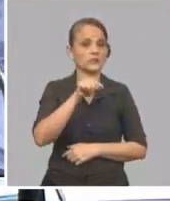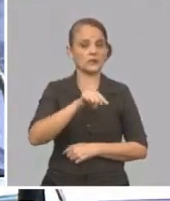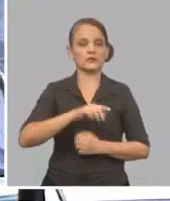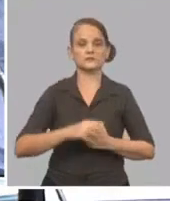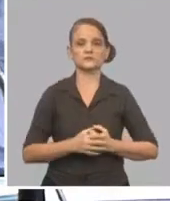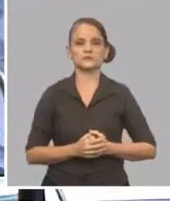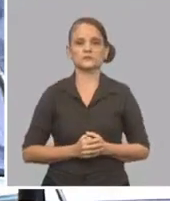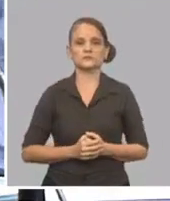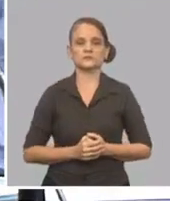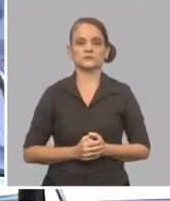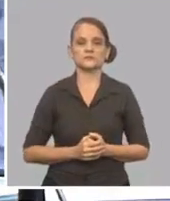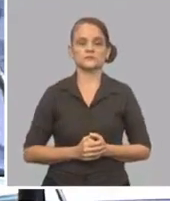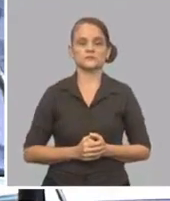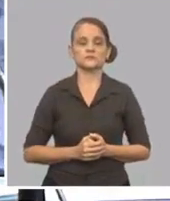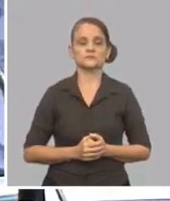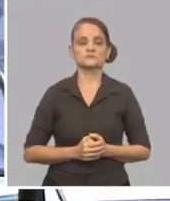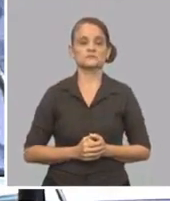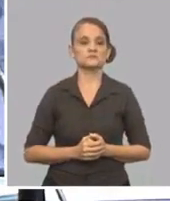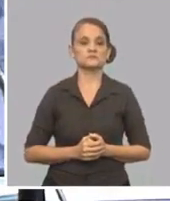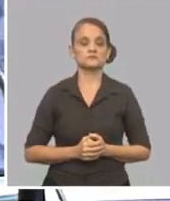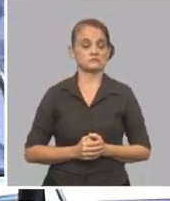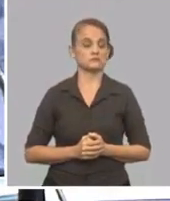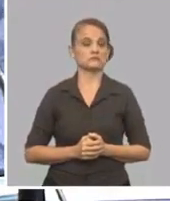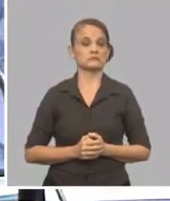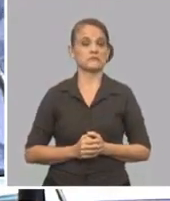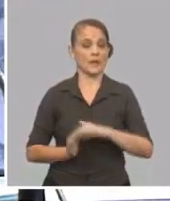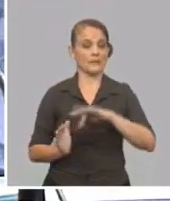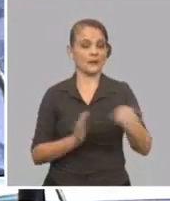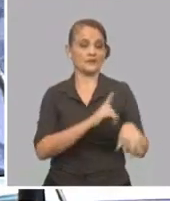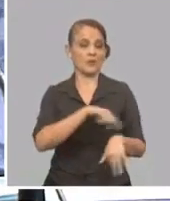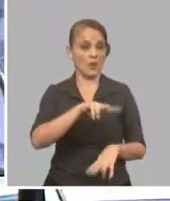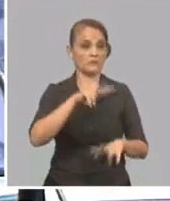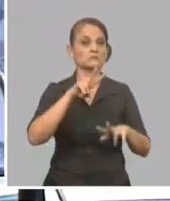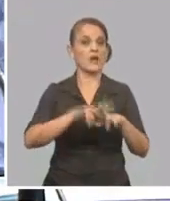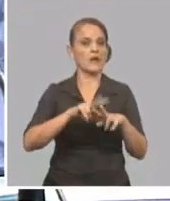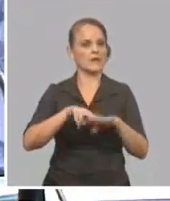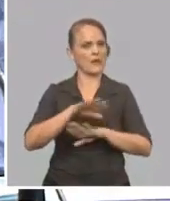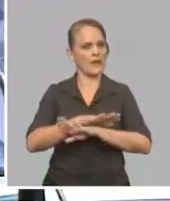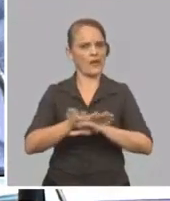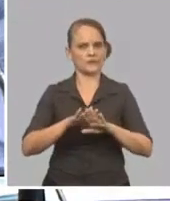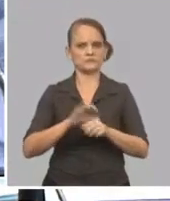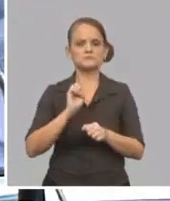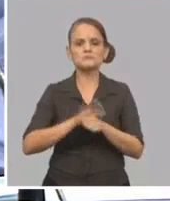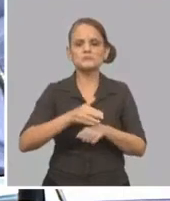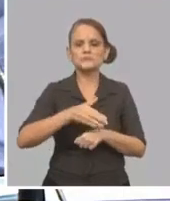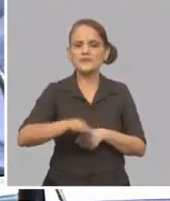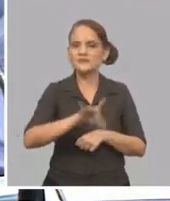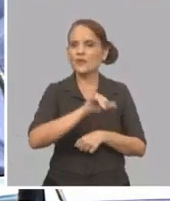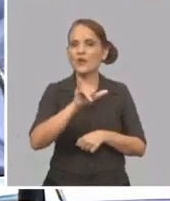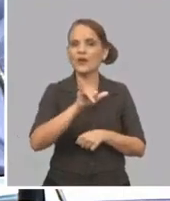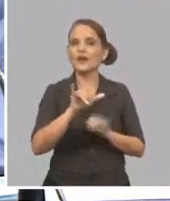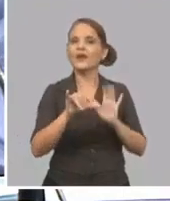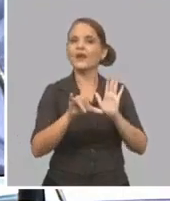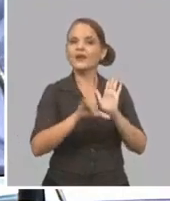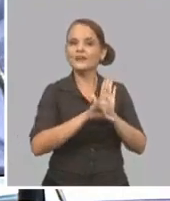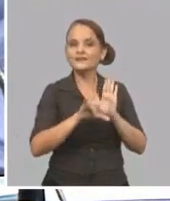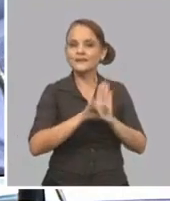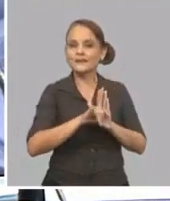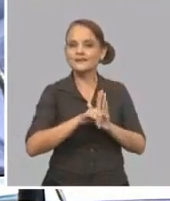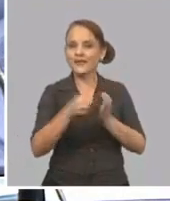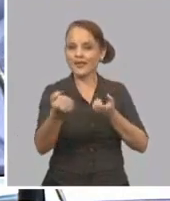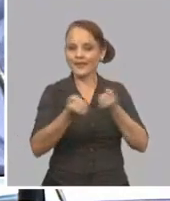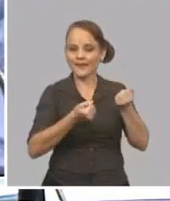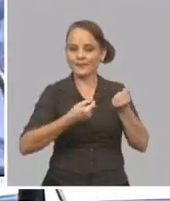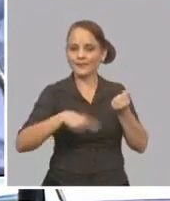Nosotros, en el caso de La Capital, también con estas medidas también se restablecen los servicios de la licencia de conducción, incluyendo los